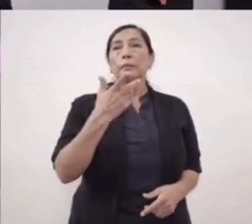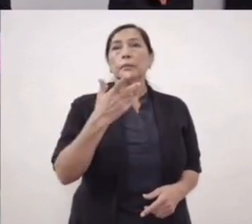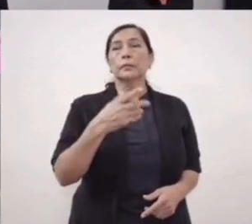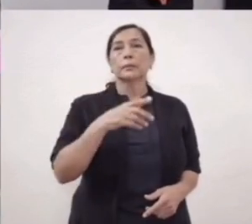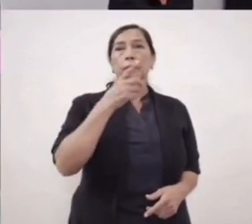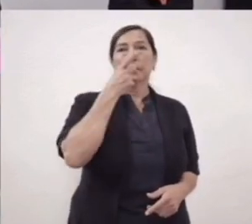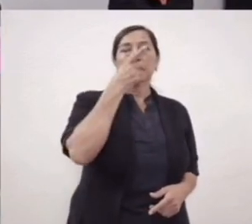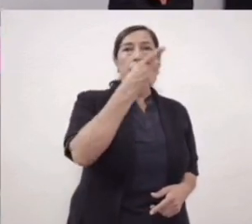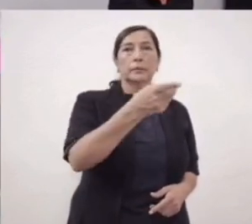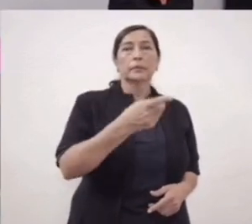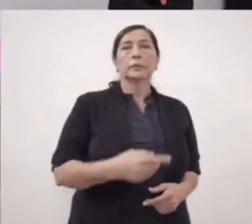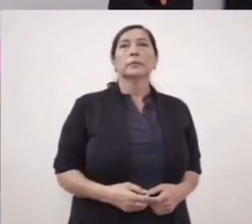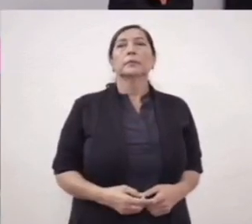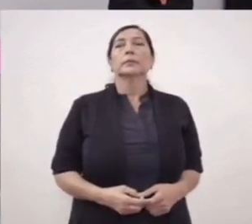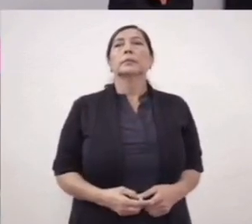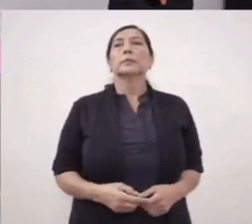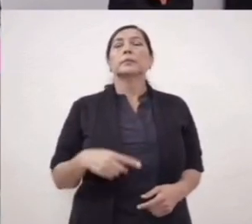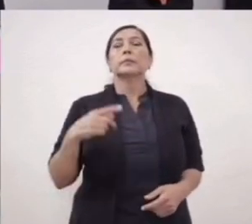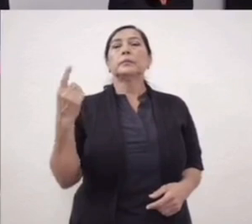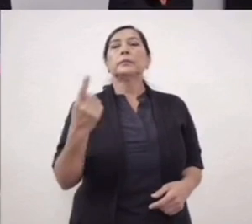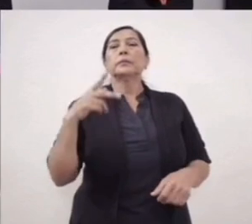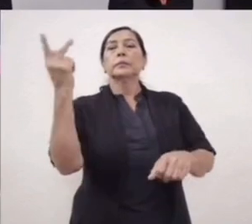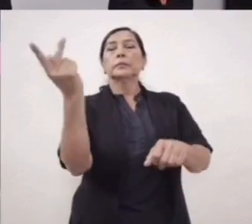de Sinapecuaro.